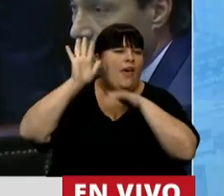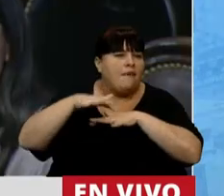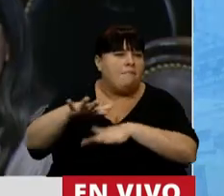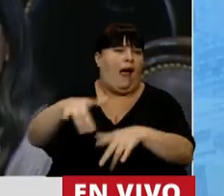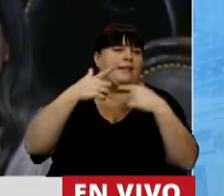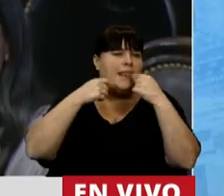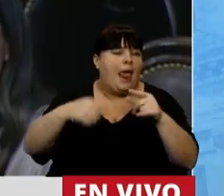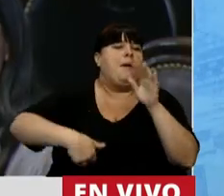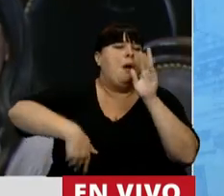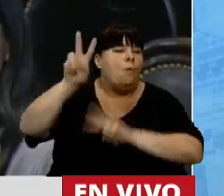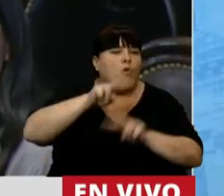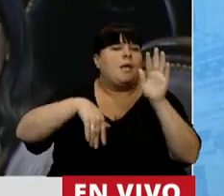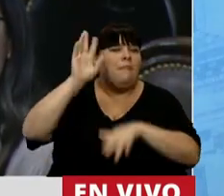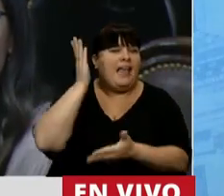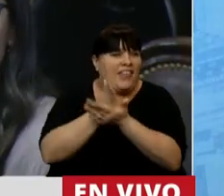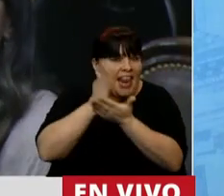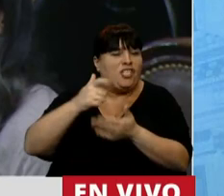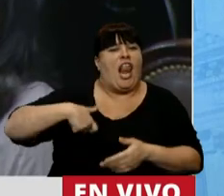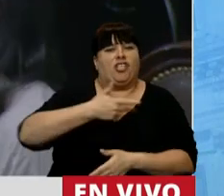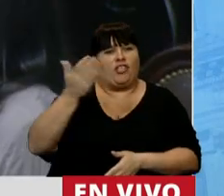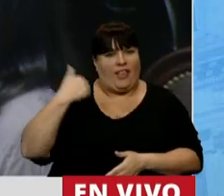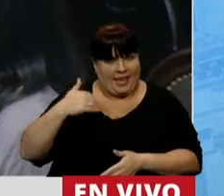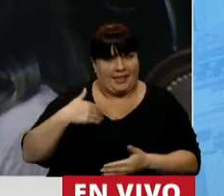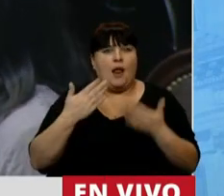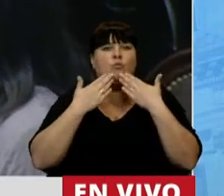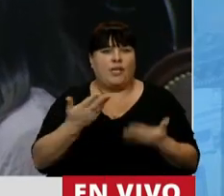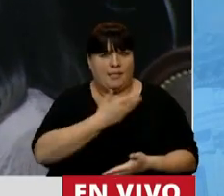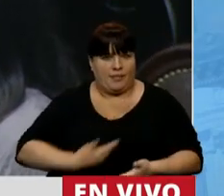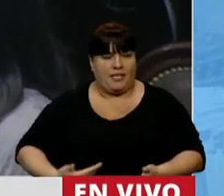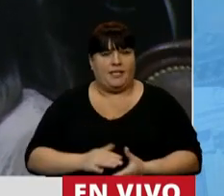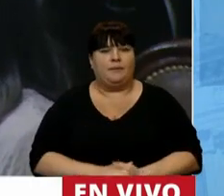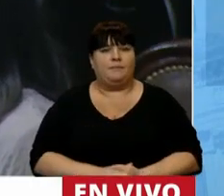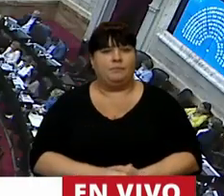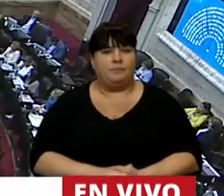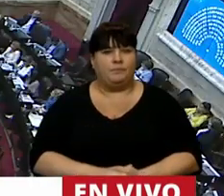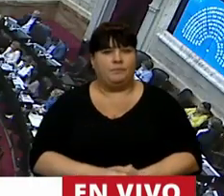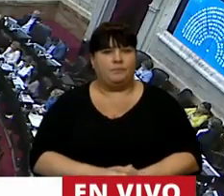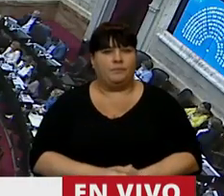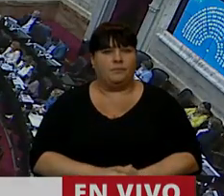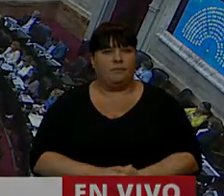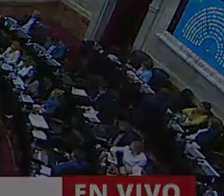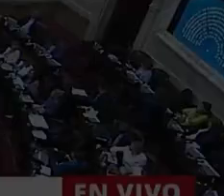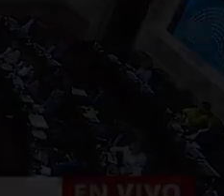y de ampliación de derechos de la sociedad argentina. Muchas gracias, Presidente. Gracias, Diputado Casareto.